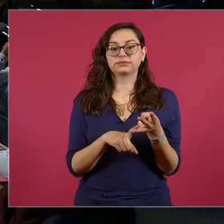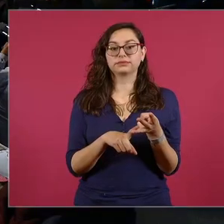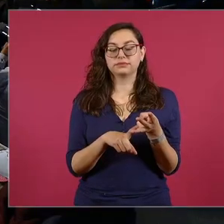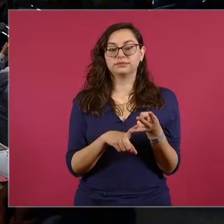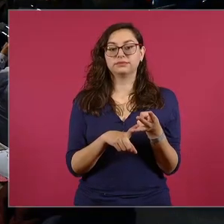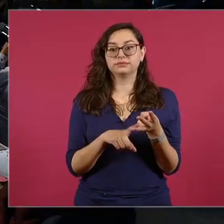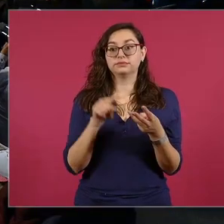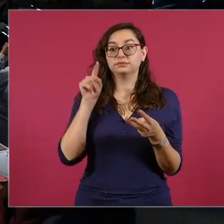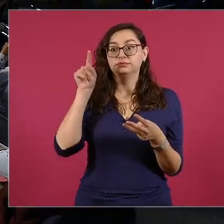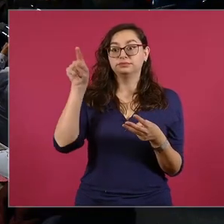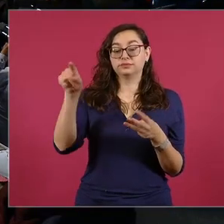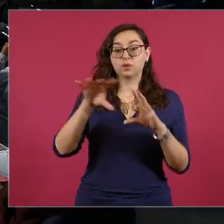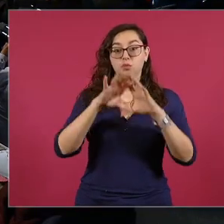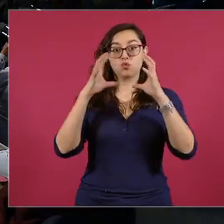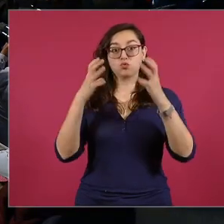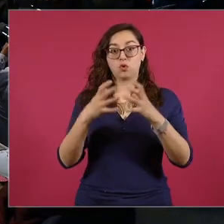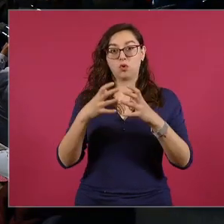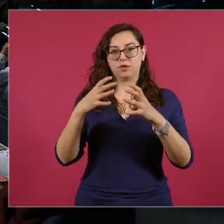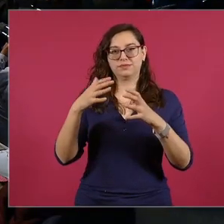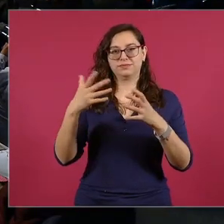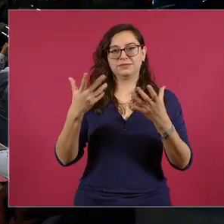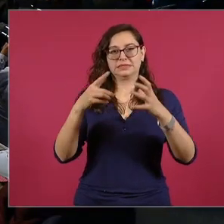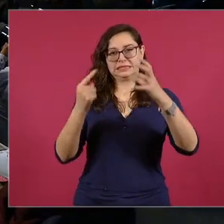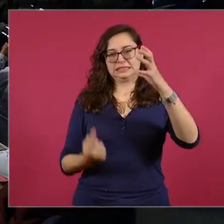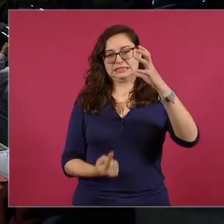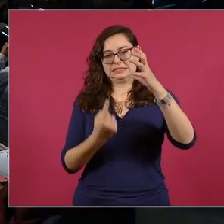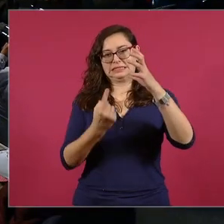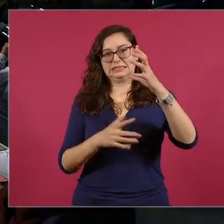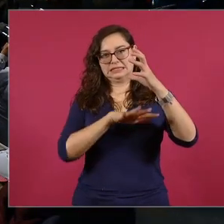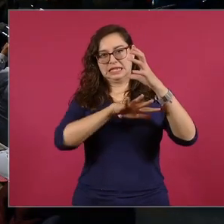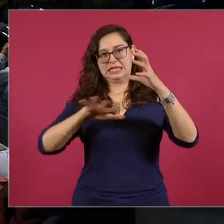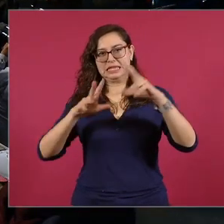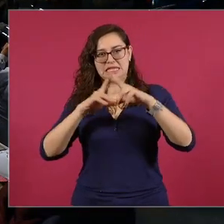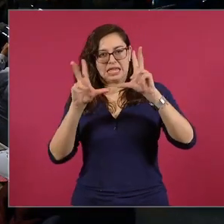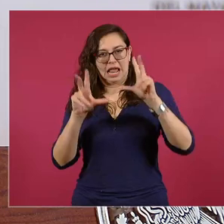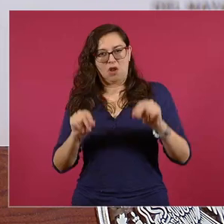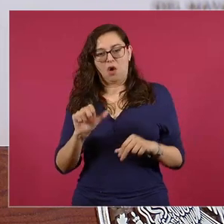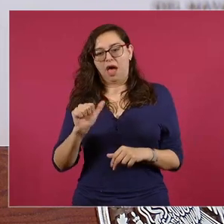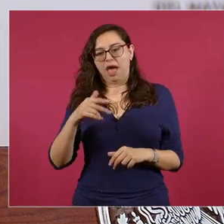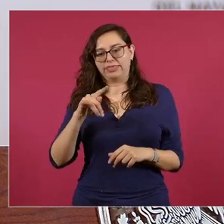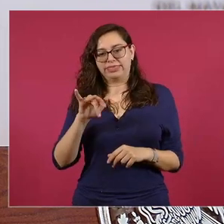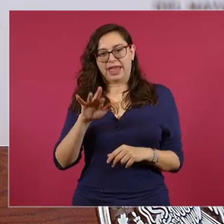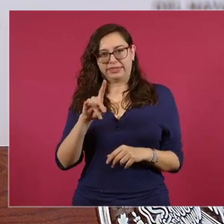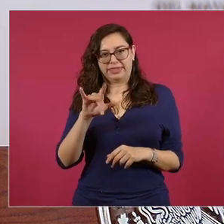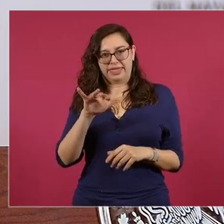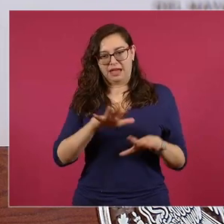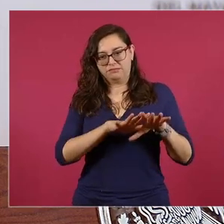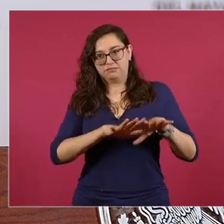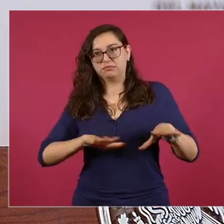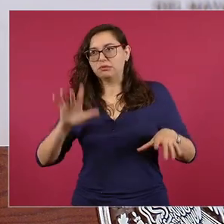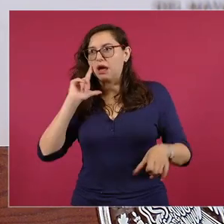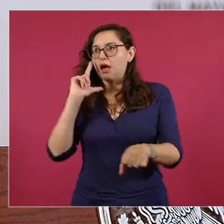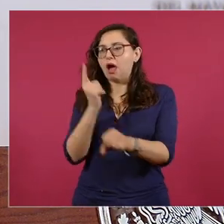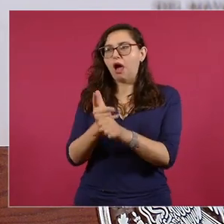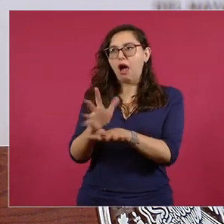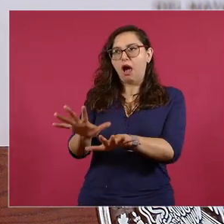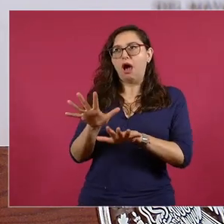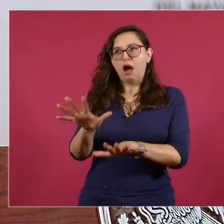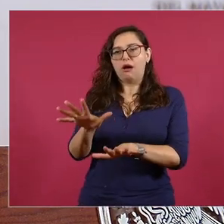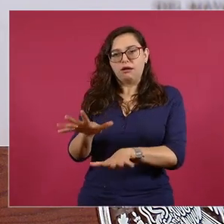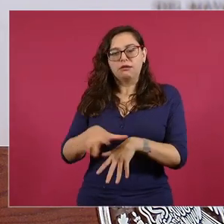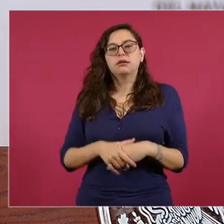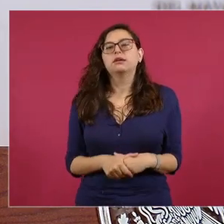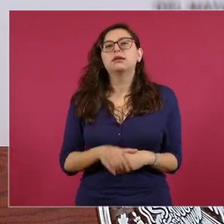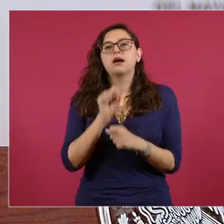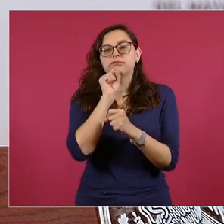cuando se